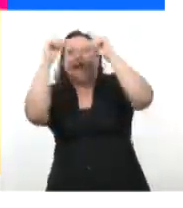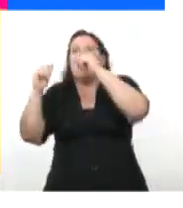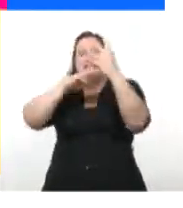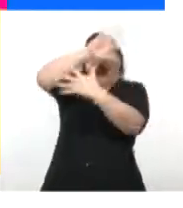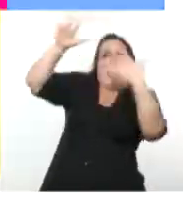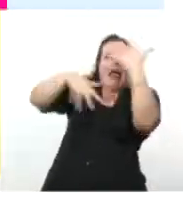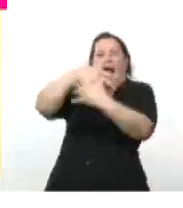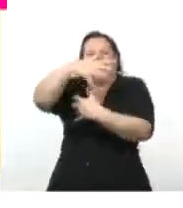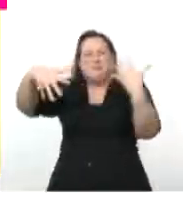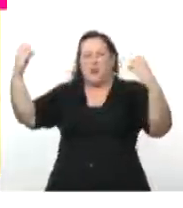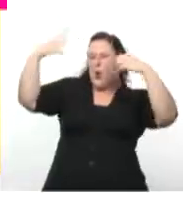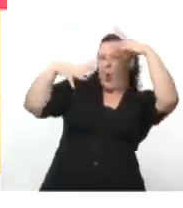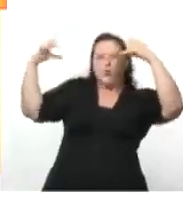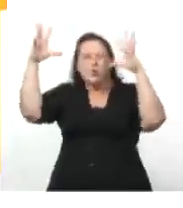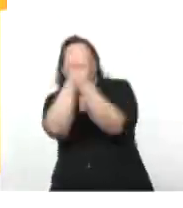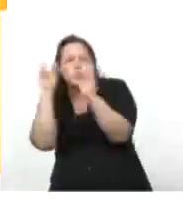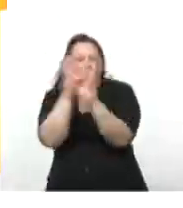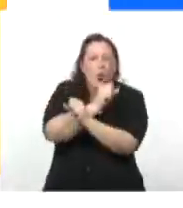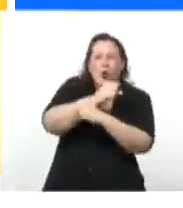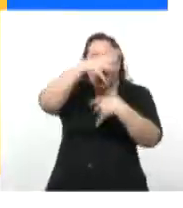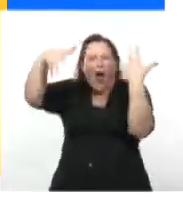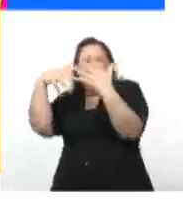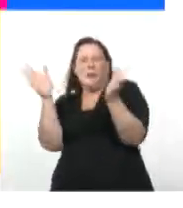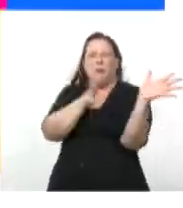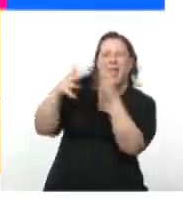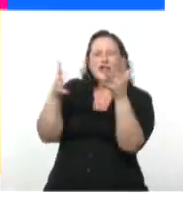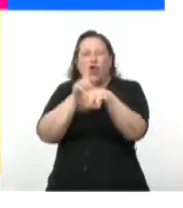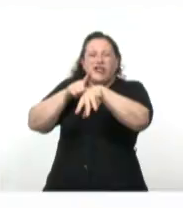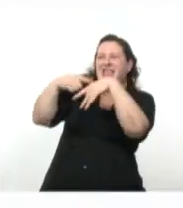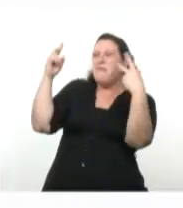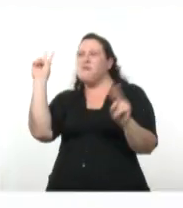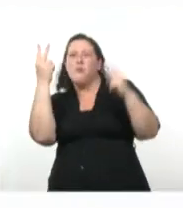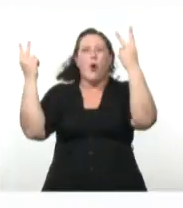el torbellino, luces y que niebla, el viento, el tiempo, la muerte.